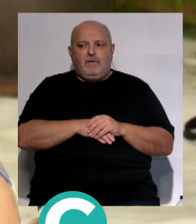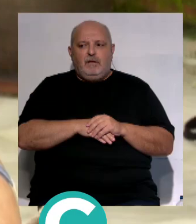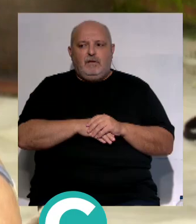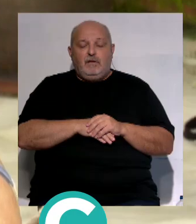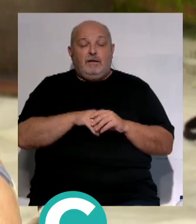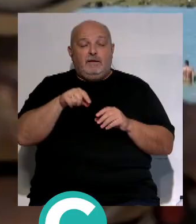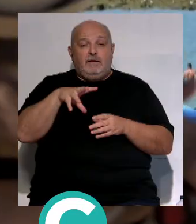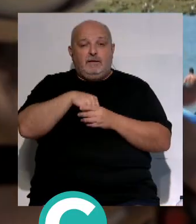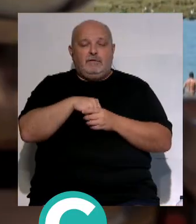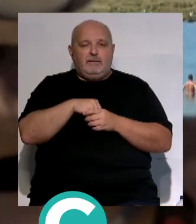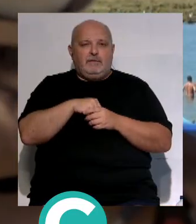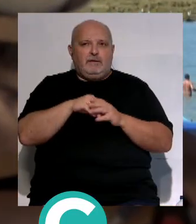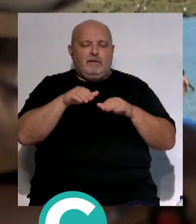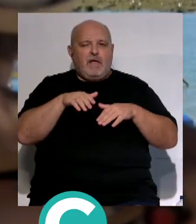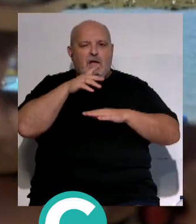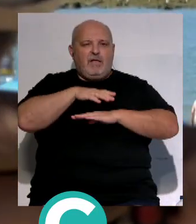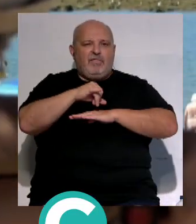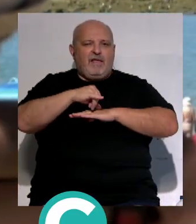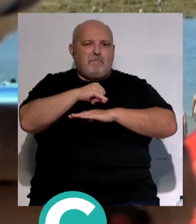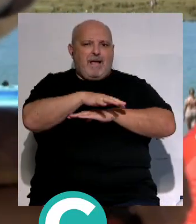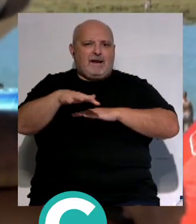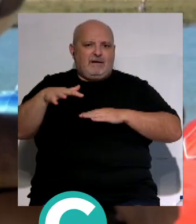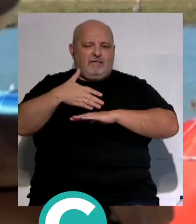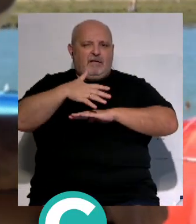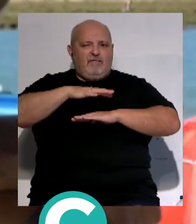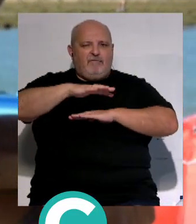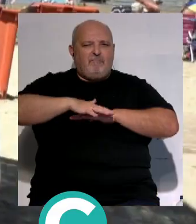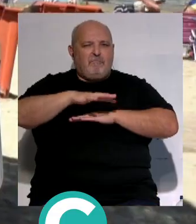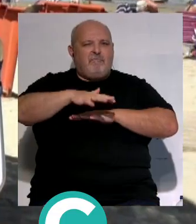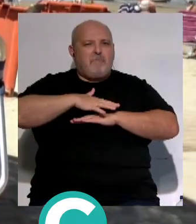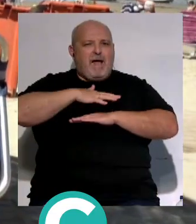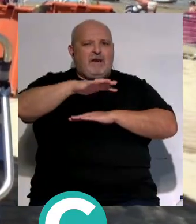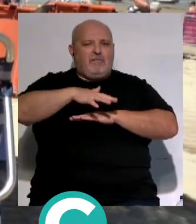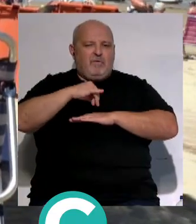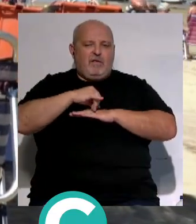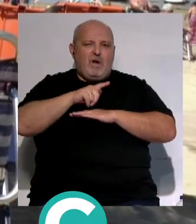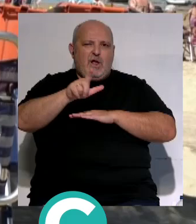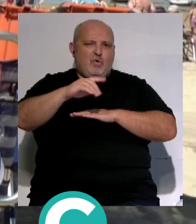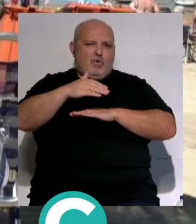Y allí nos metemos las orillitas. Estaba en la marea baja, estaba muy lejos.